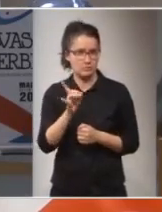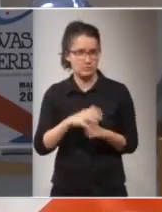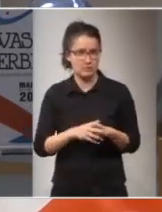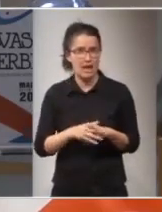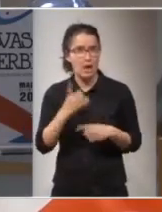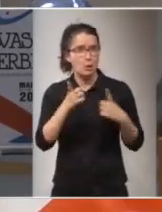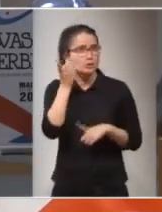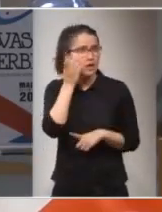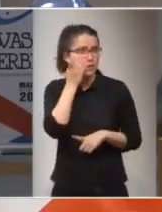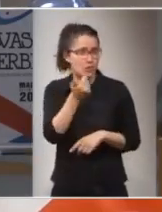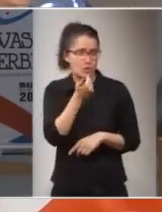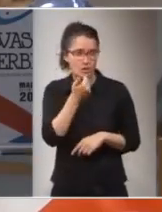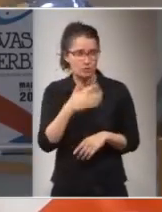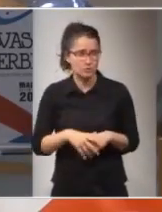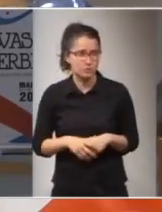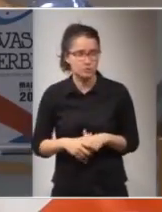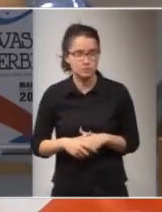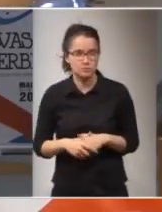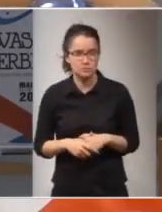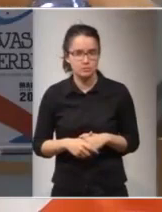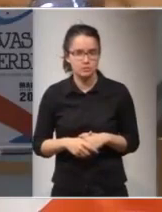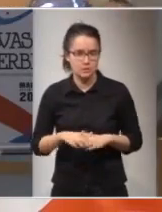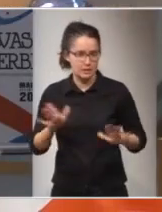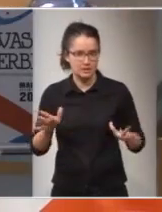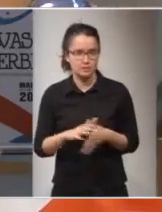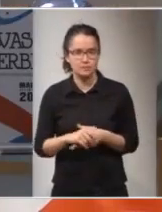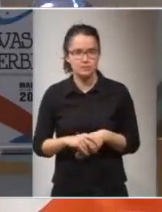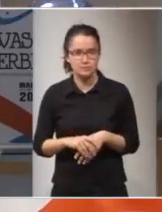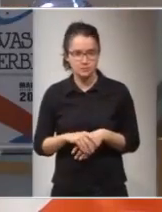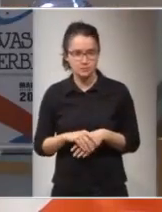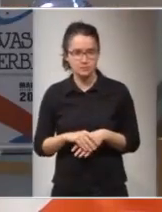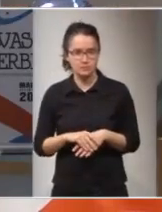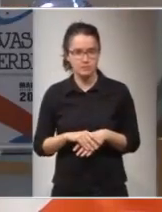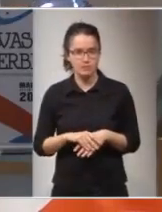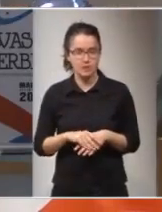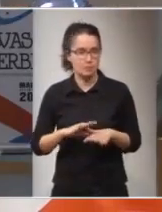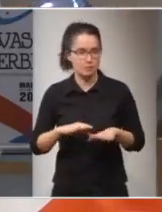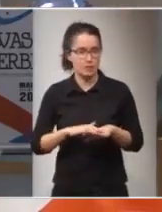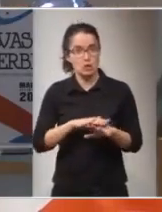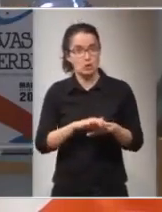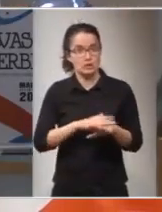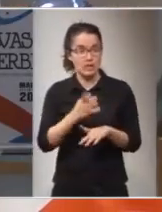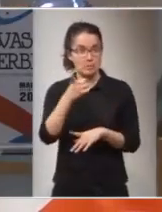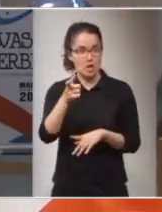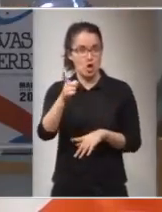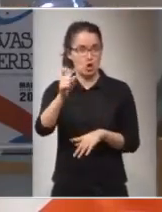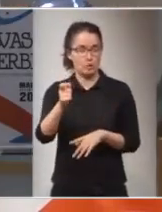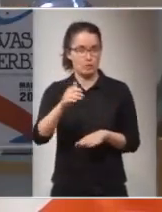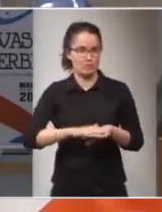es el ah listo es tenía el cronómetro ahí pero igual no me iba a servir